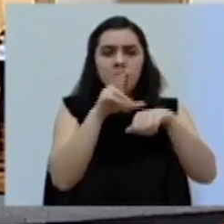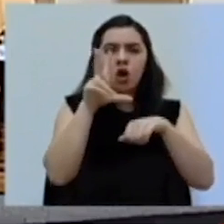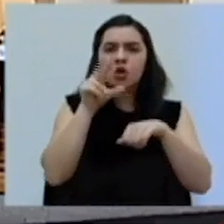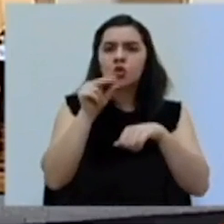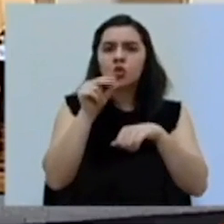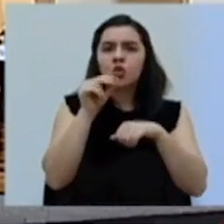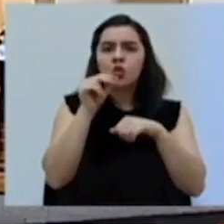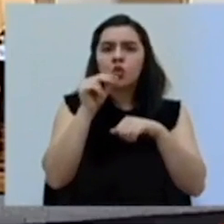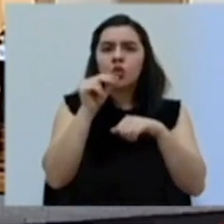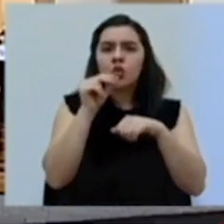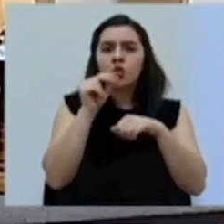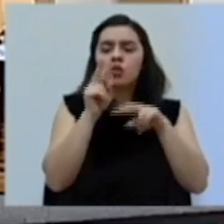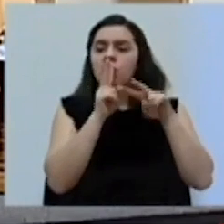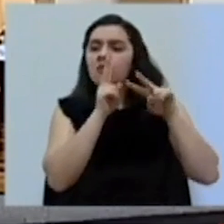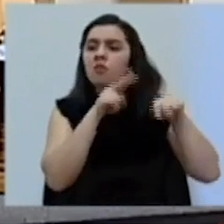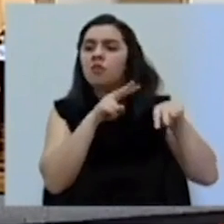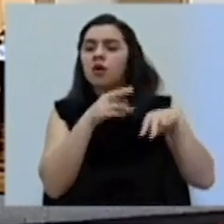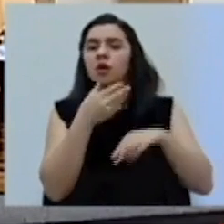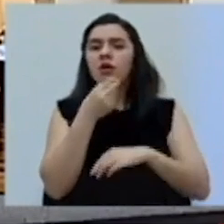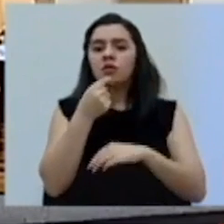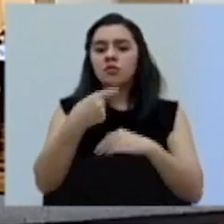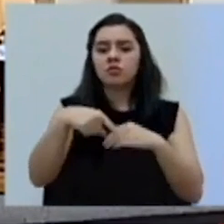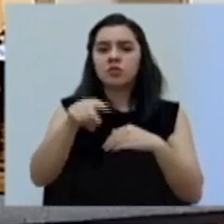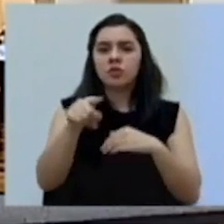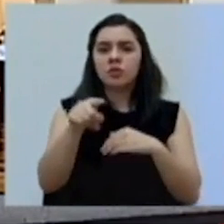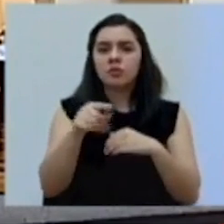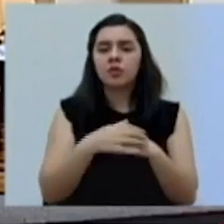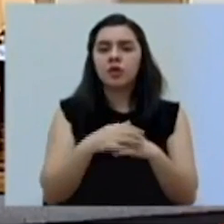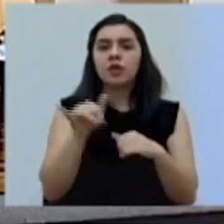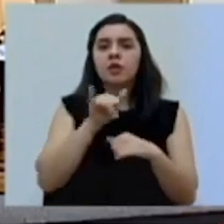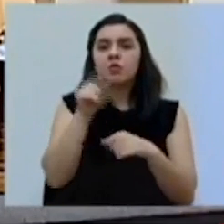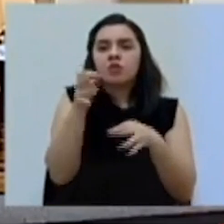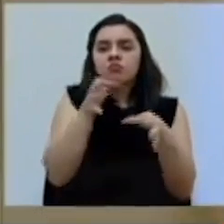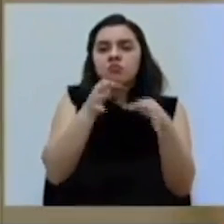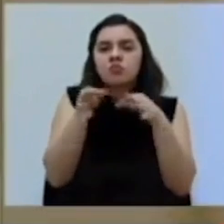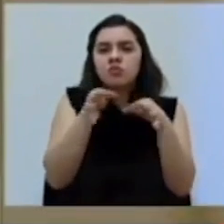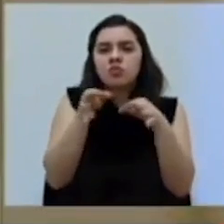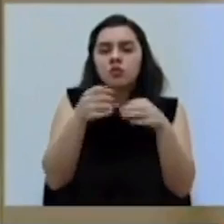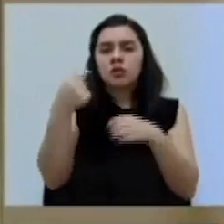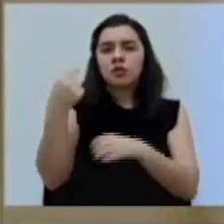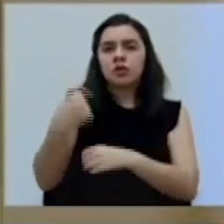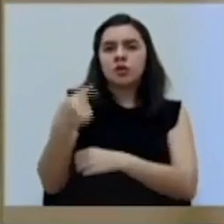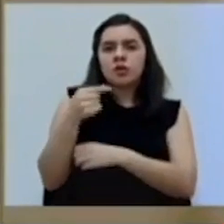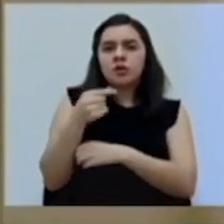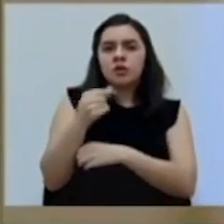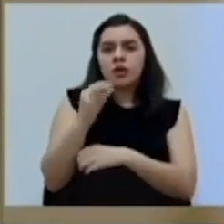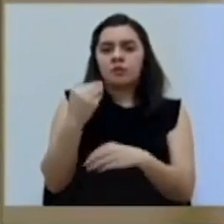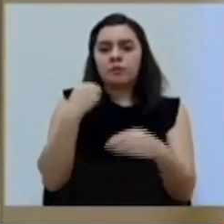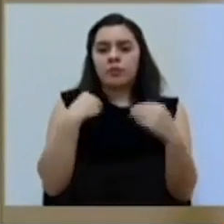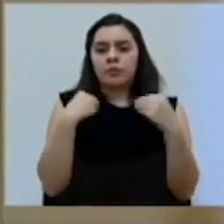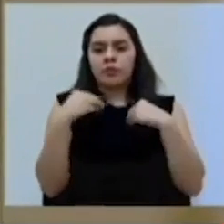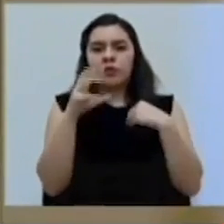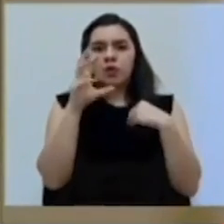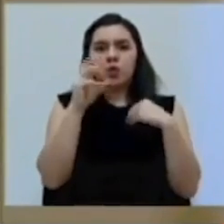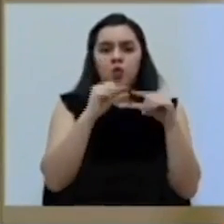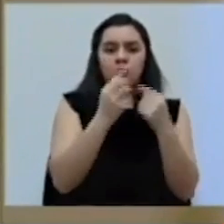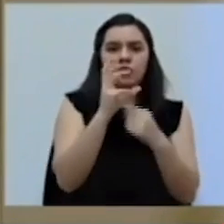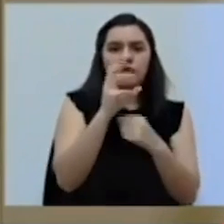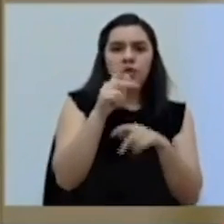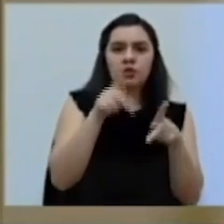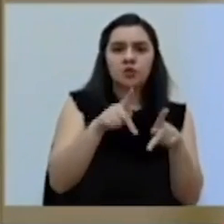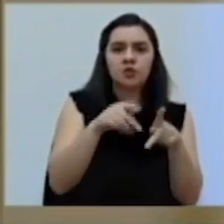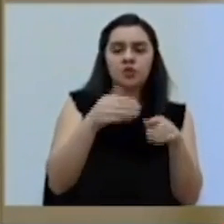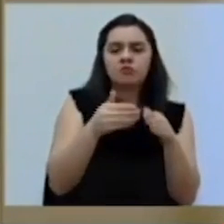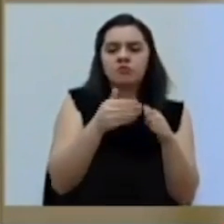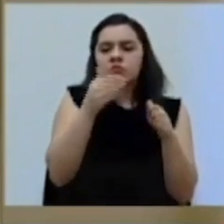bajar la guardia en diciembre. Inclusive, explicó los riesgos de contagio en grupos de seis personas. Un día después, la